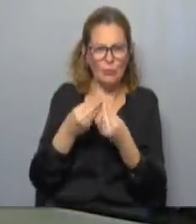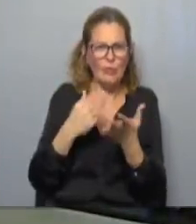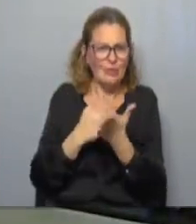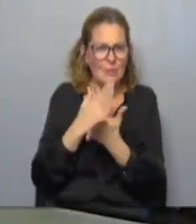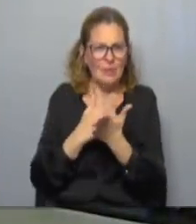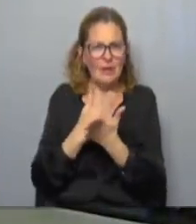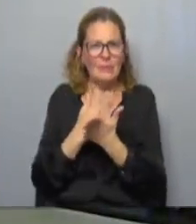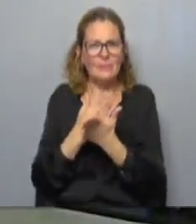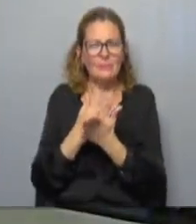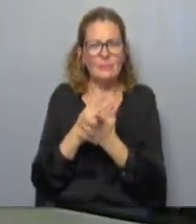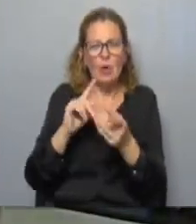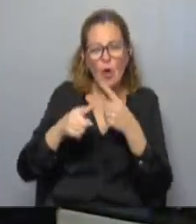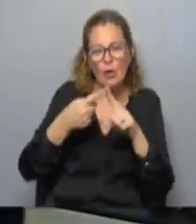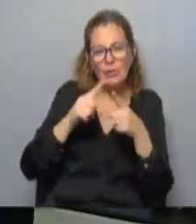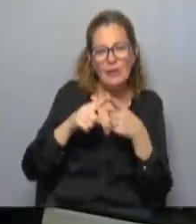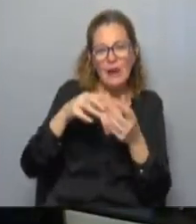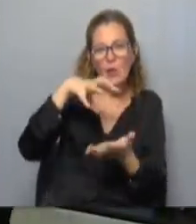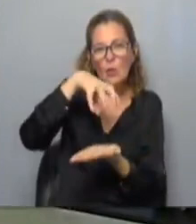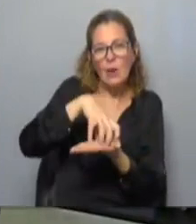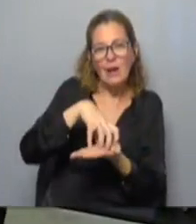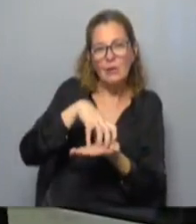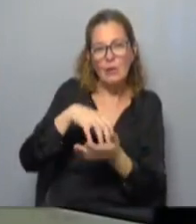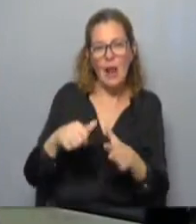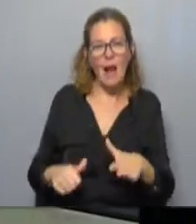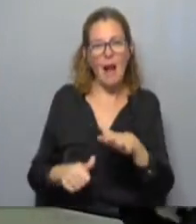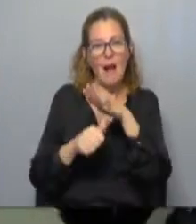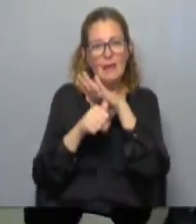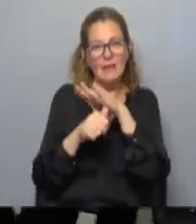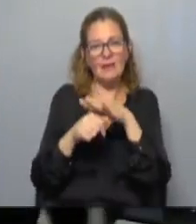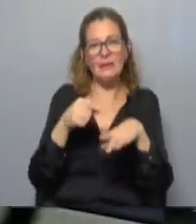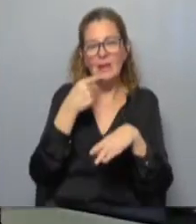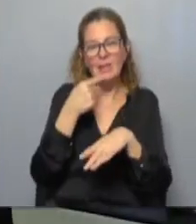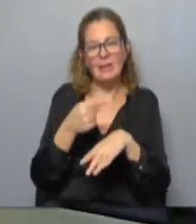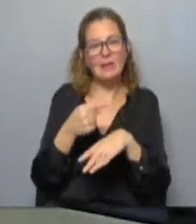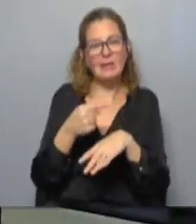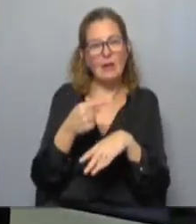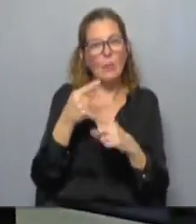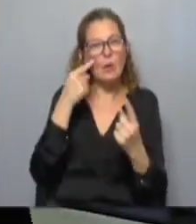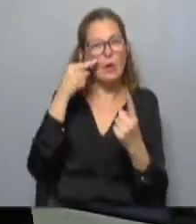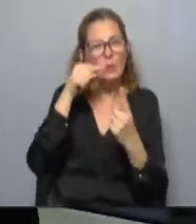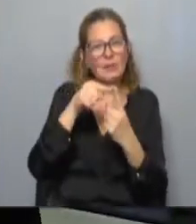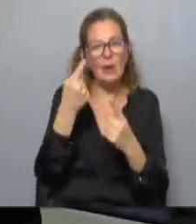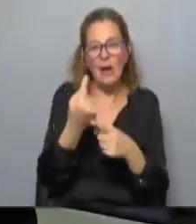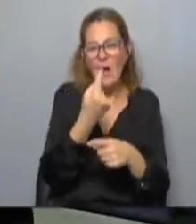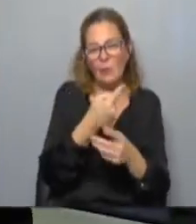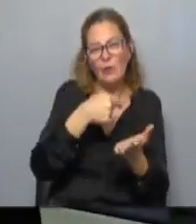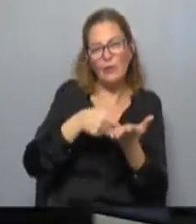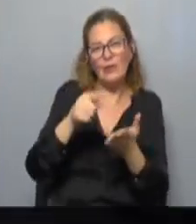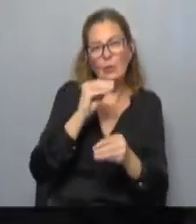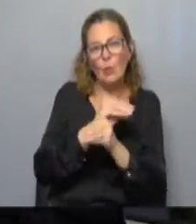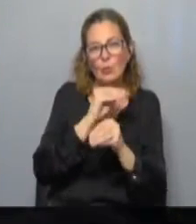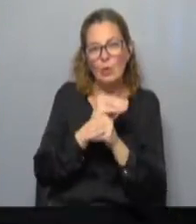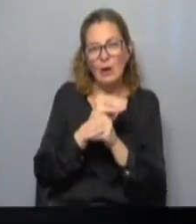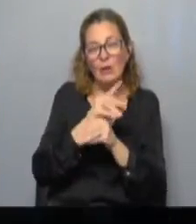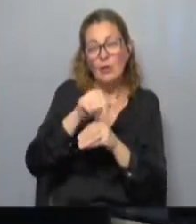con quienes coordinan este espacio los que lideran y los que deciden los objetivos de cada uno de los centros culturales